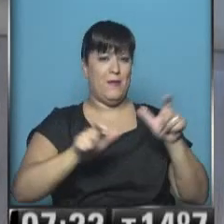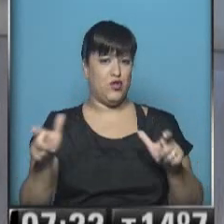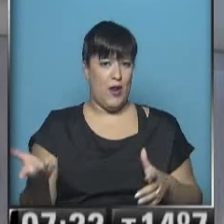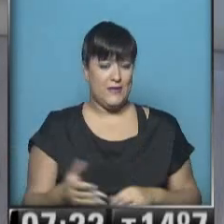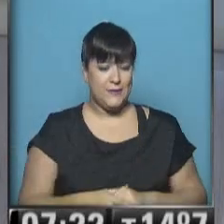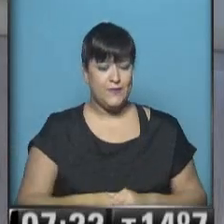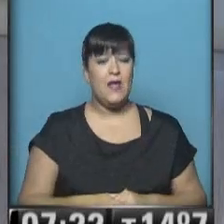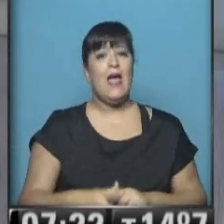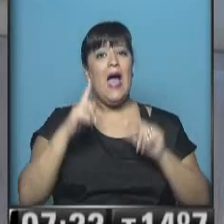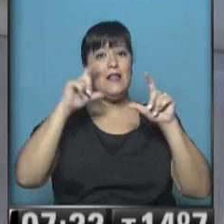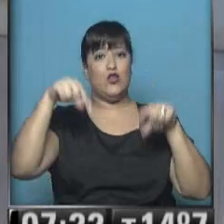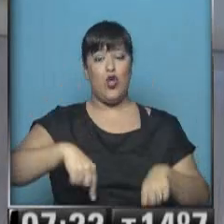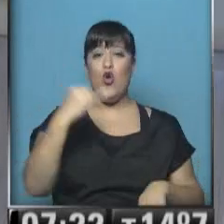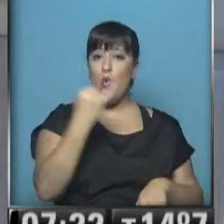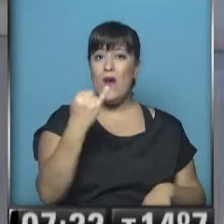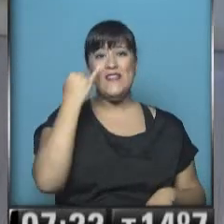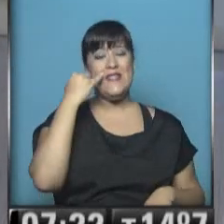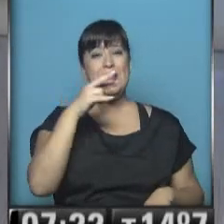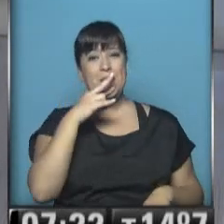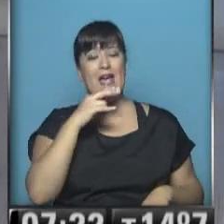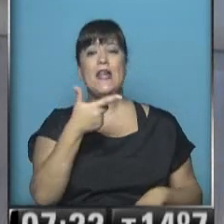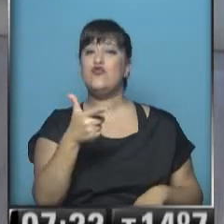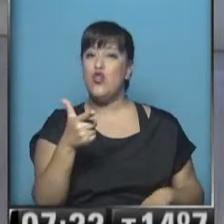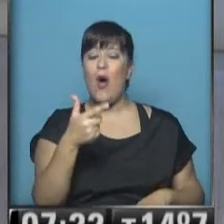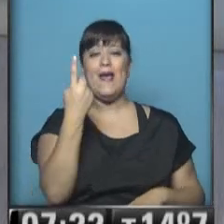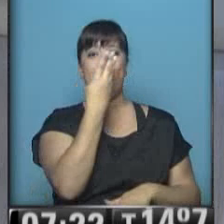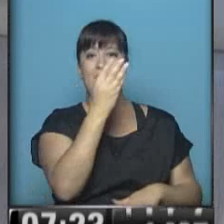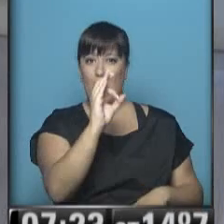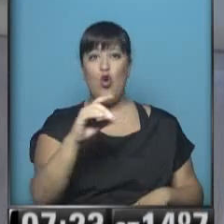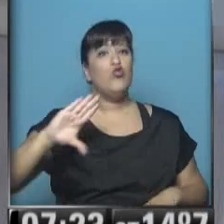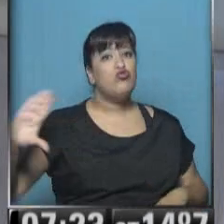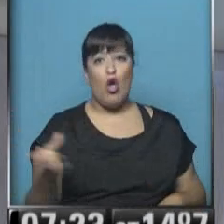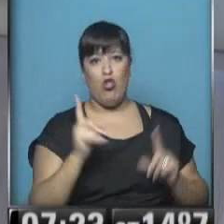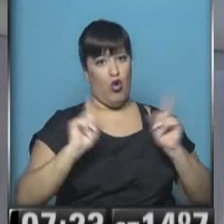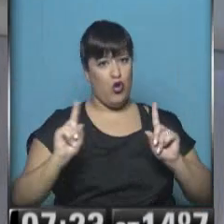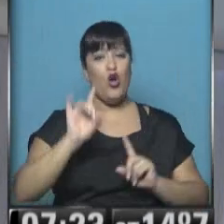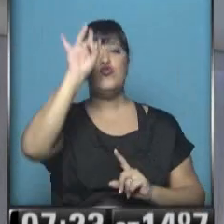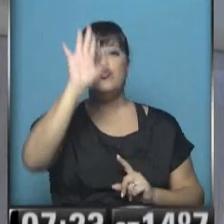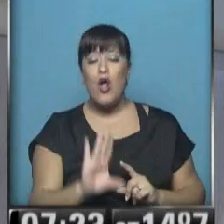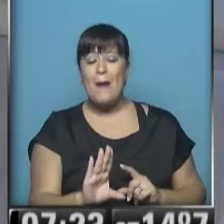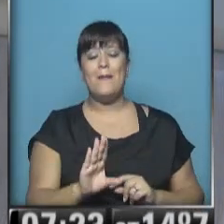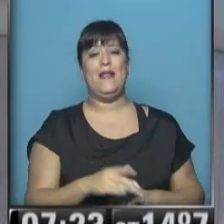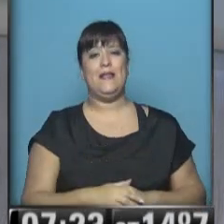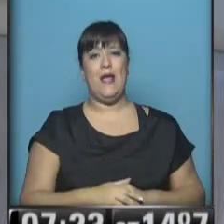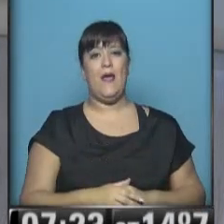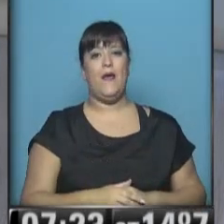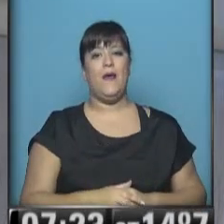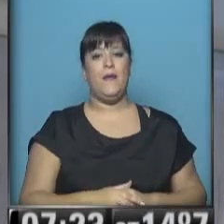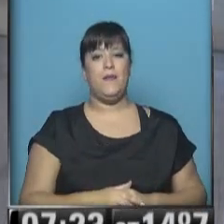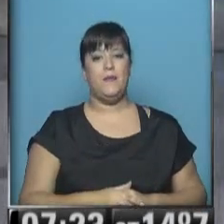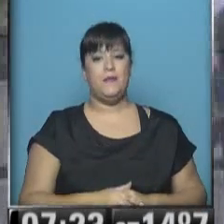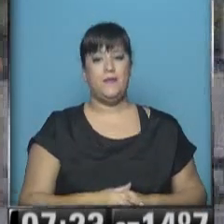Atentos el día de hoy, jueves y viernes no va haber actividades en bancos, pero no en todos. Solamente quedó con